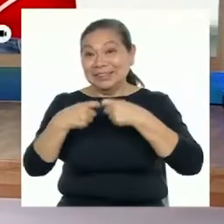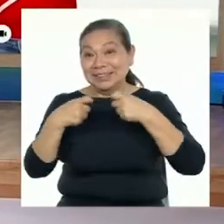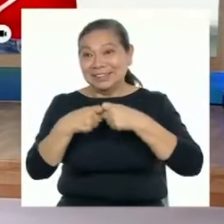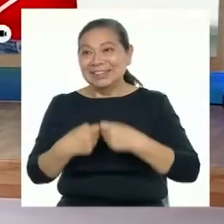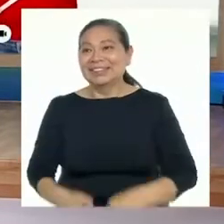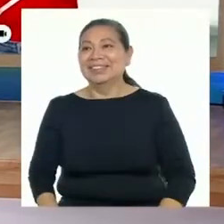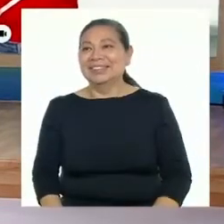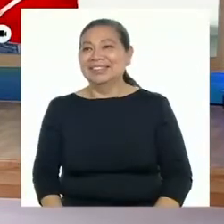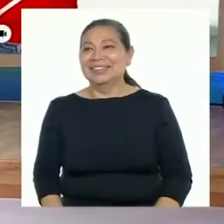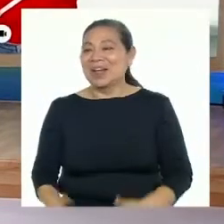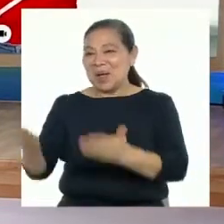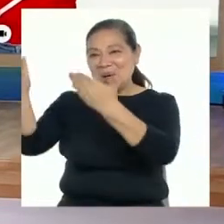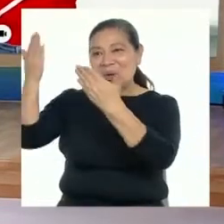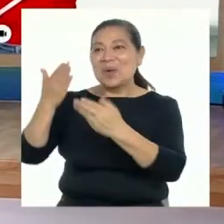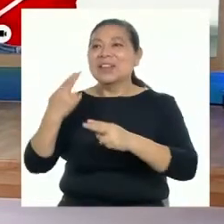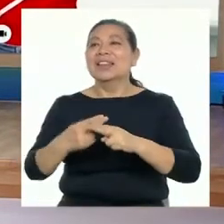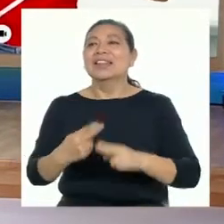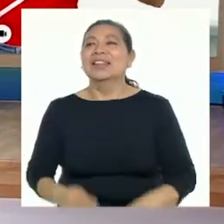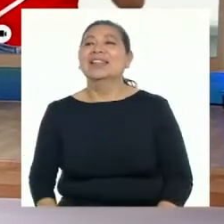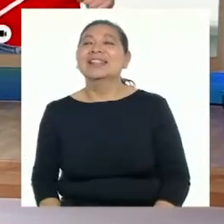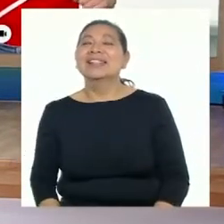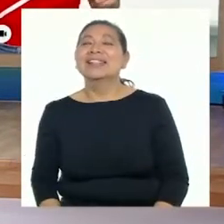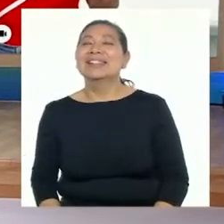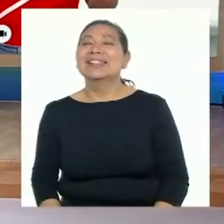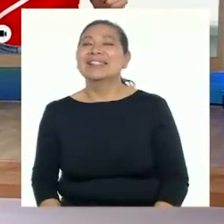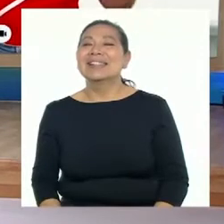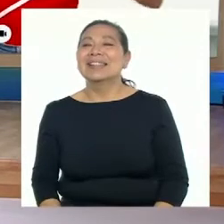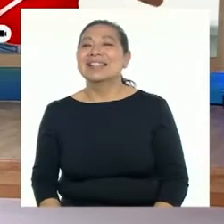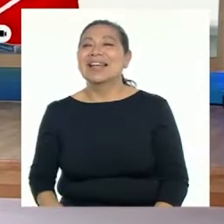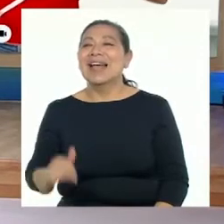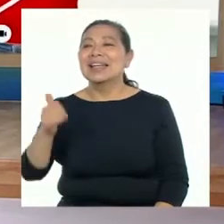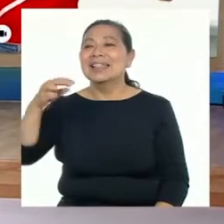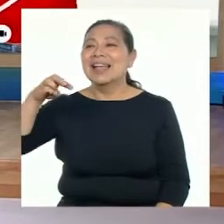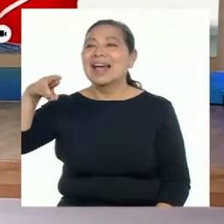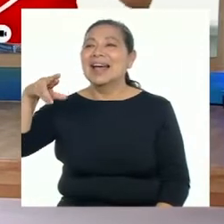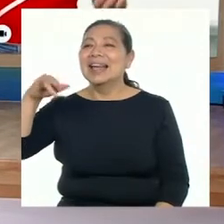¡Démosle la bienvenida a... ¡Yanira!